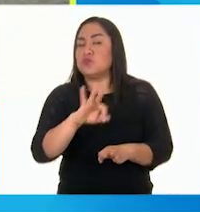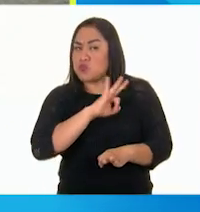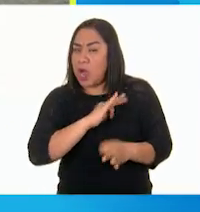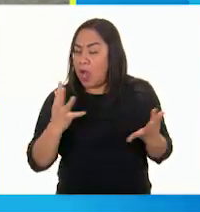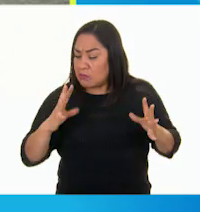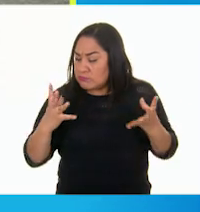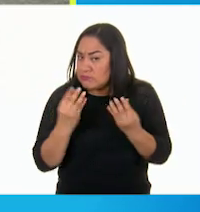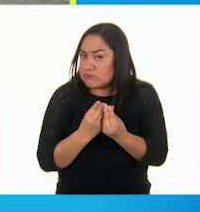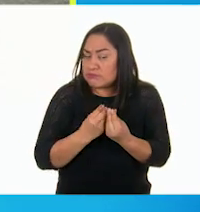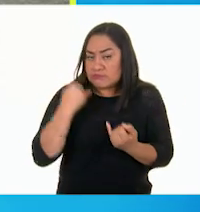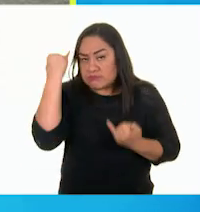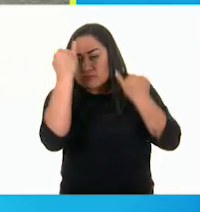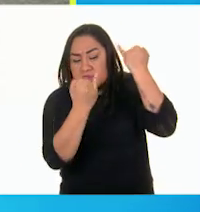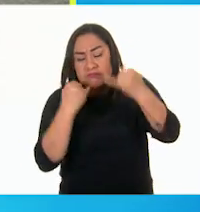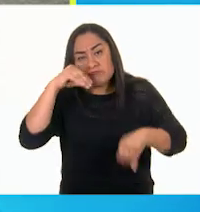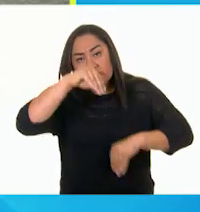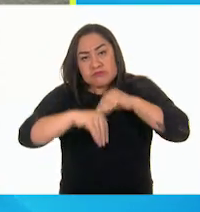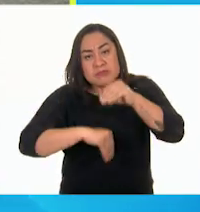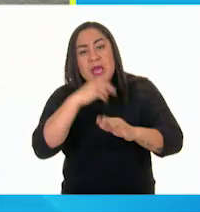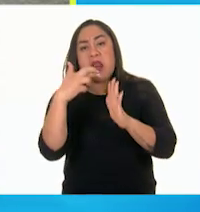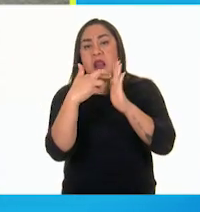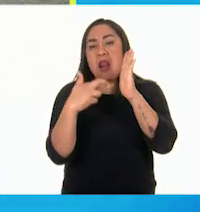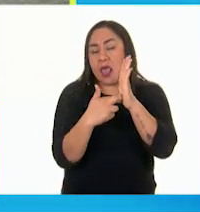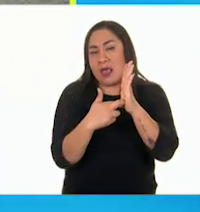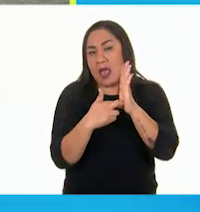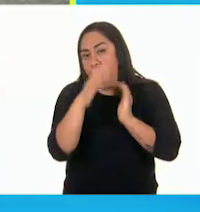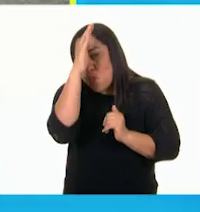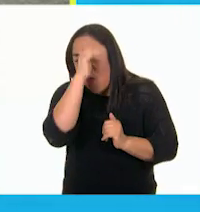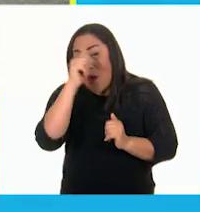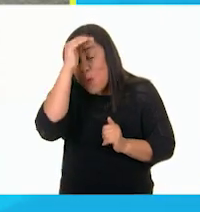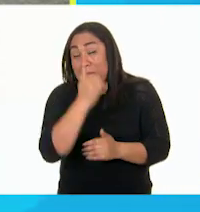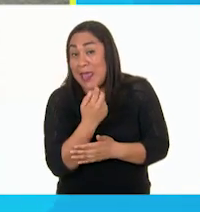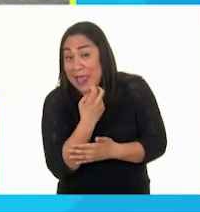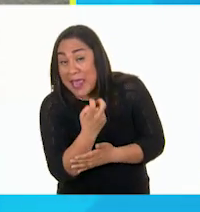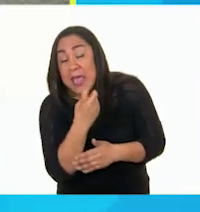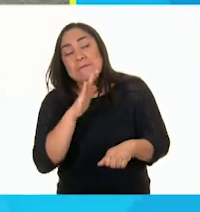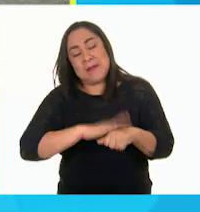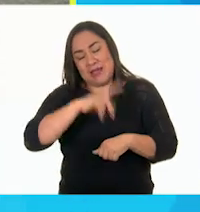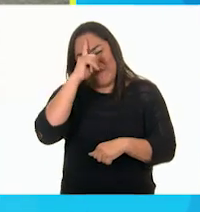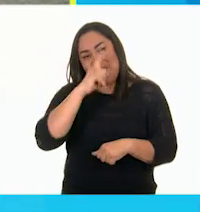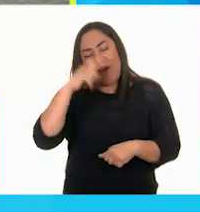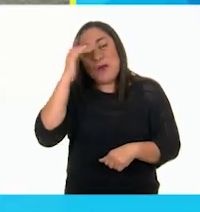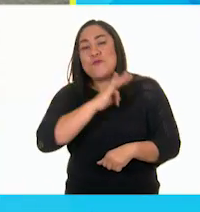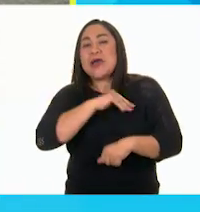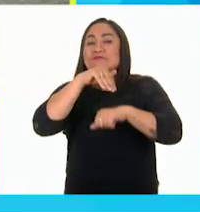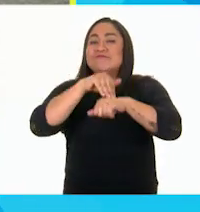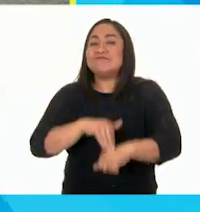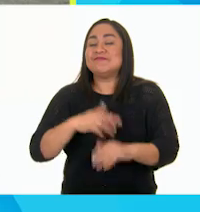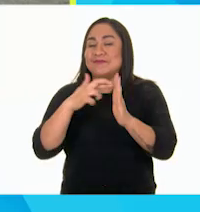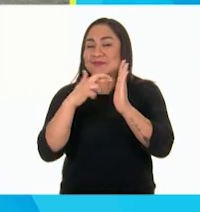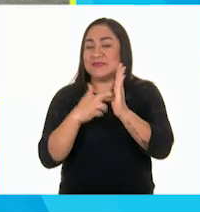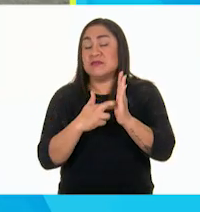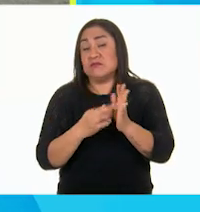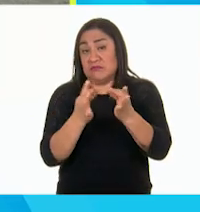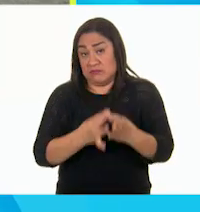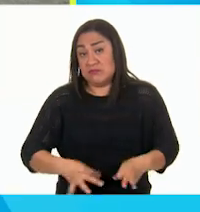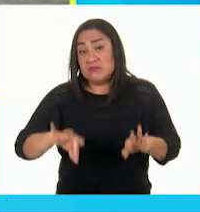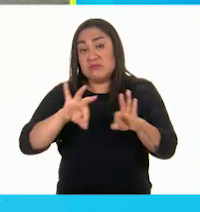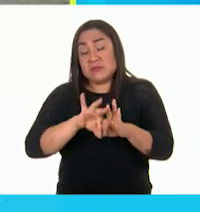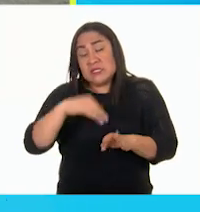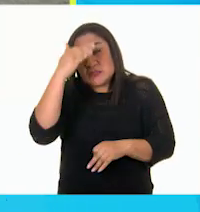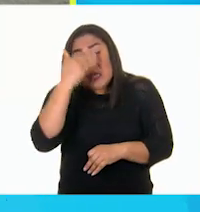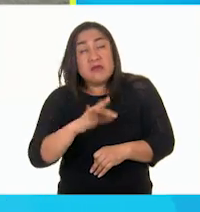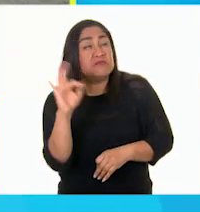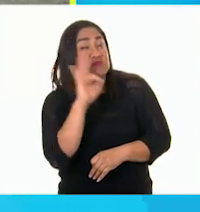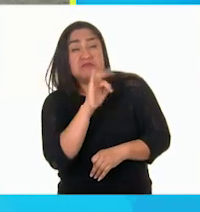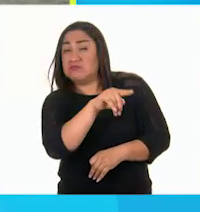creación, que hagamos acuerdos para crear las reglas. De esta manera será más sencillo cumplirlas. Es muy importante saber que si no